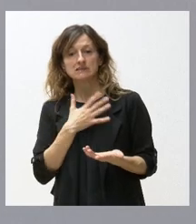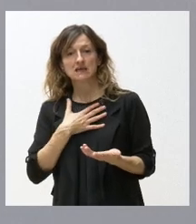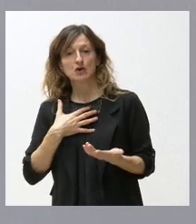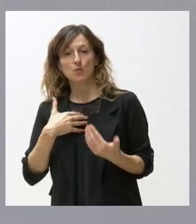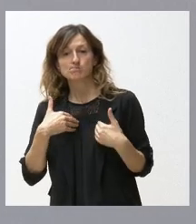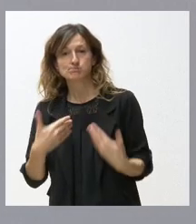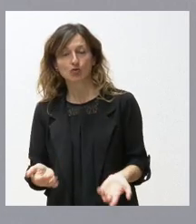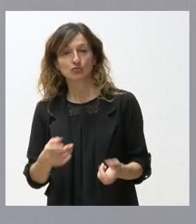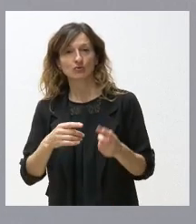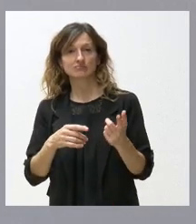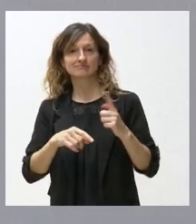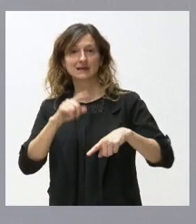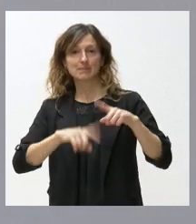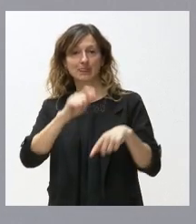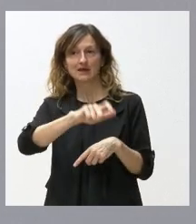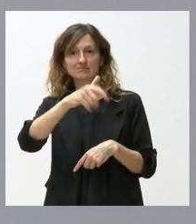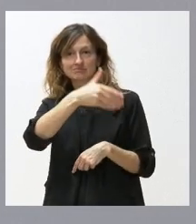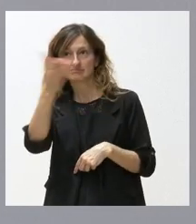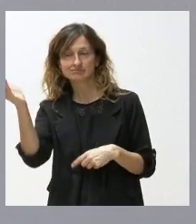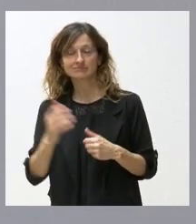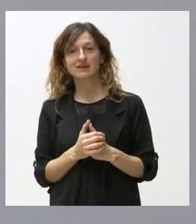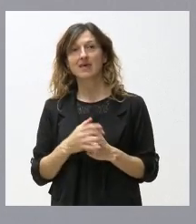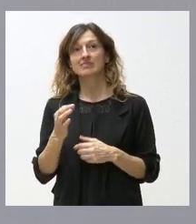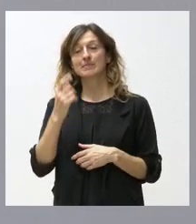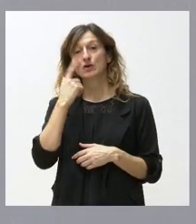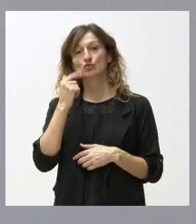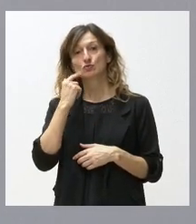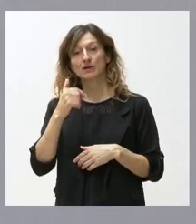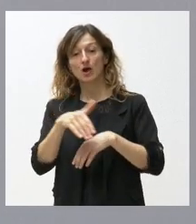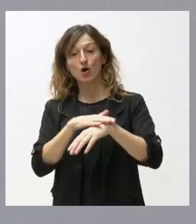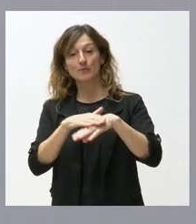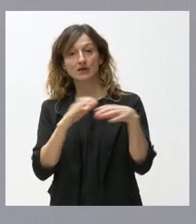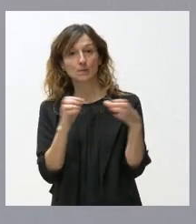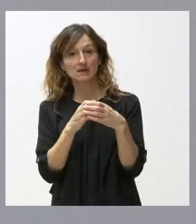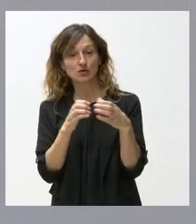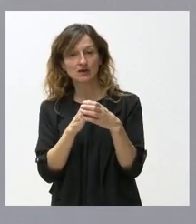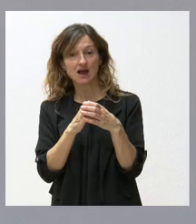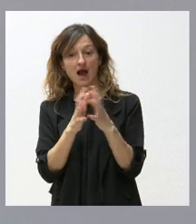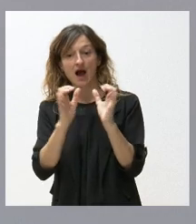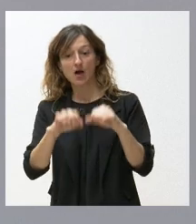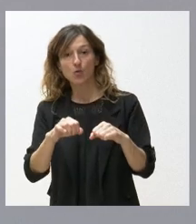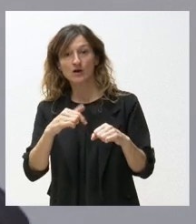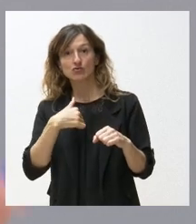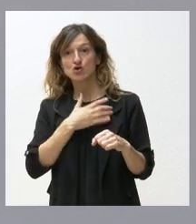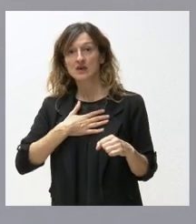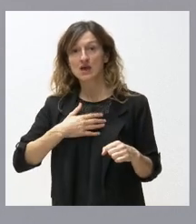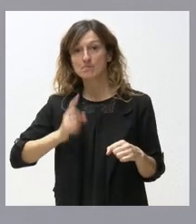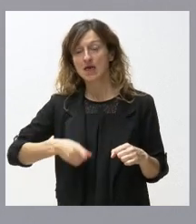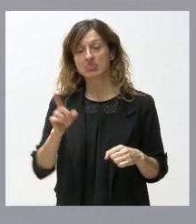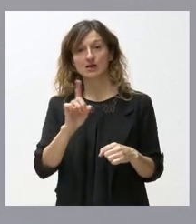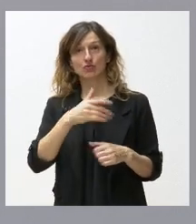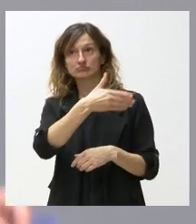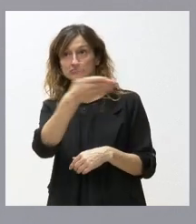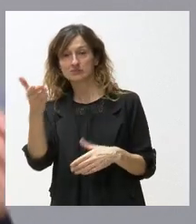depende solo de nosotros. Tenemos que acostumbrarnos a que cuando hay un Gobierno en minoría los acuerdos no dependen solo de la voluntad del Gobierno sino de voluntad de todos.